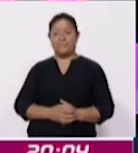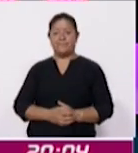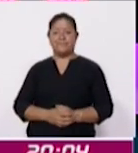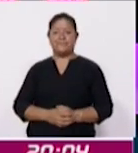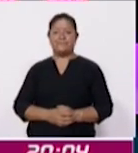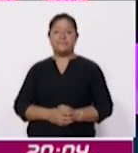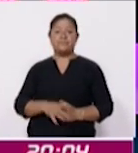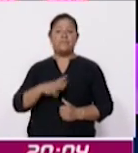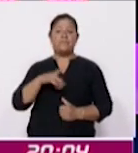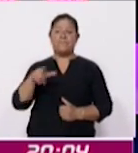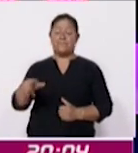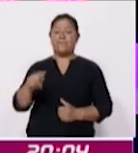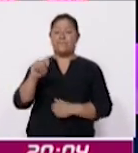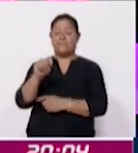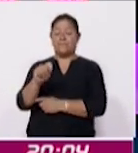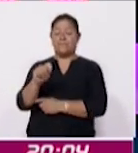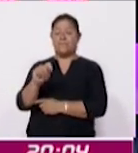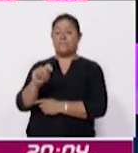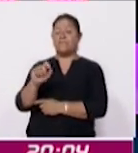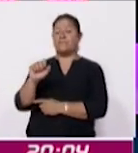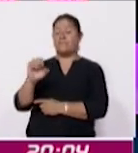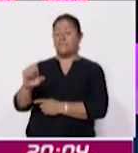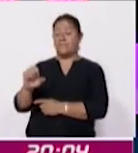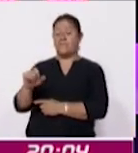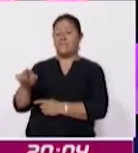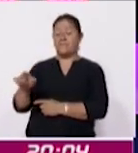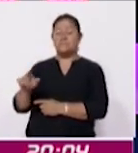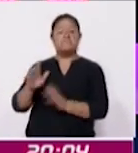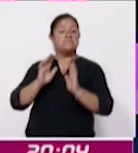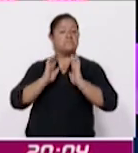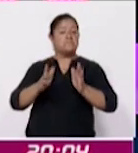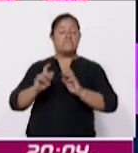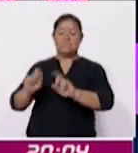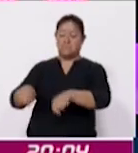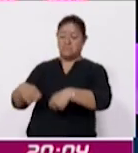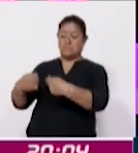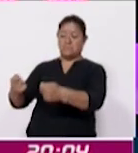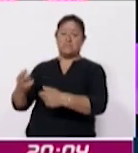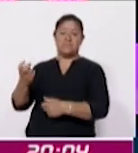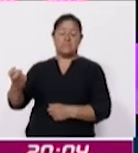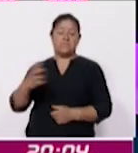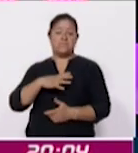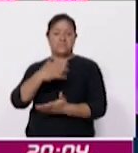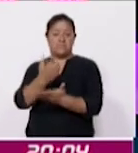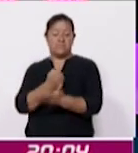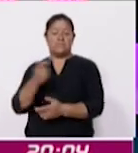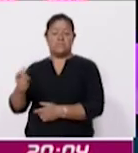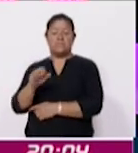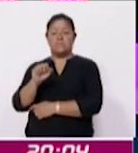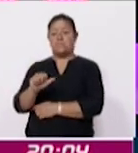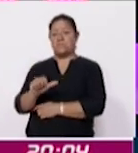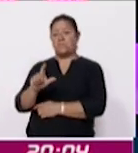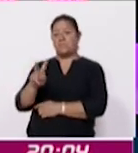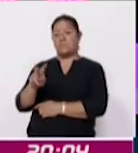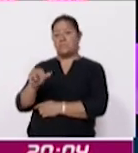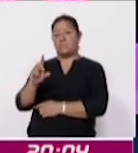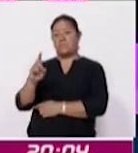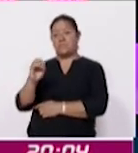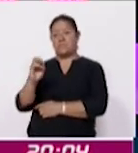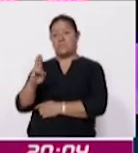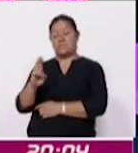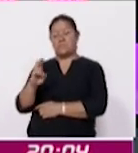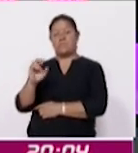llegan hasta los tribunales y finalmente le devuelven el triunfo a Salvador Santos Zedillo.